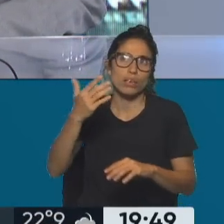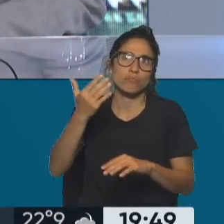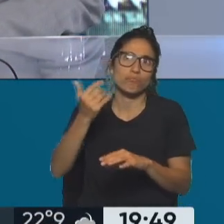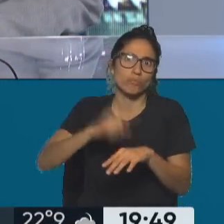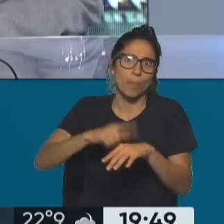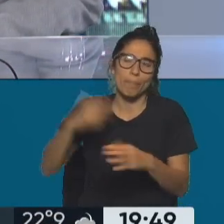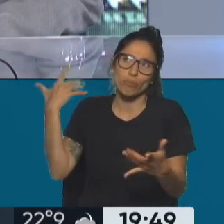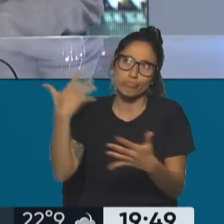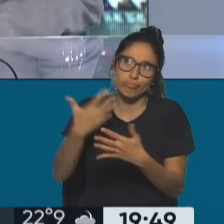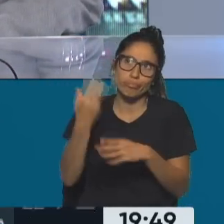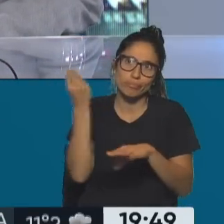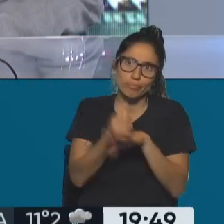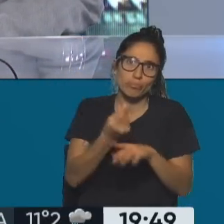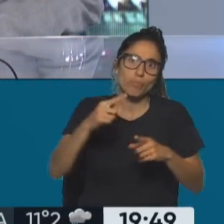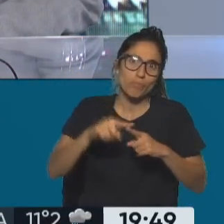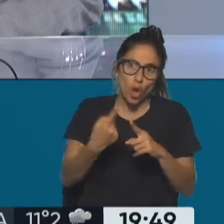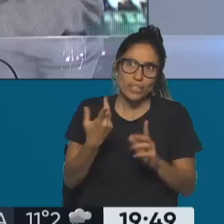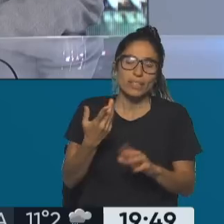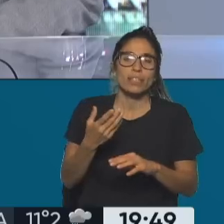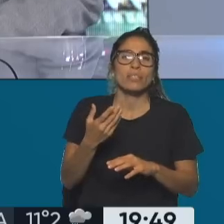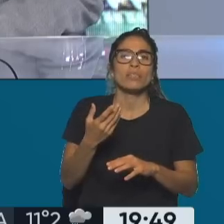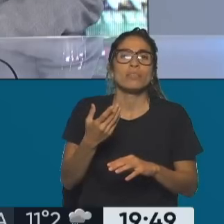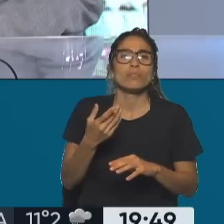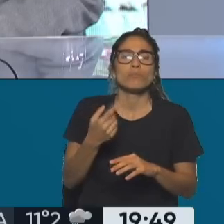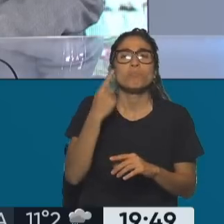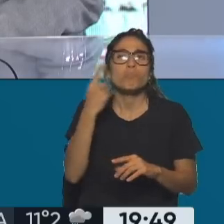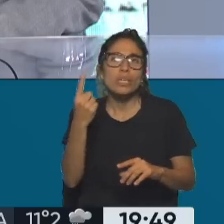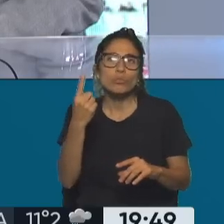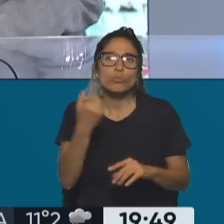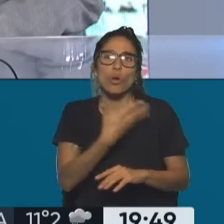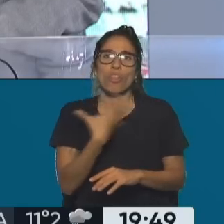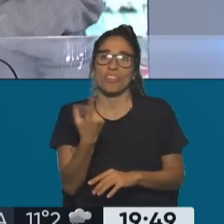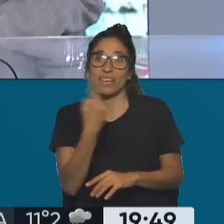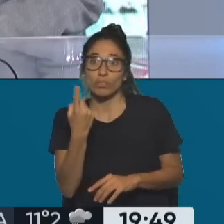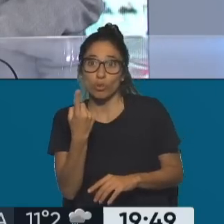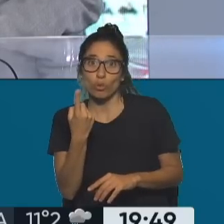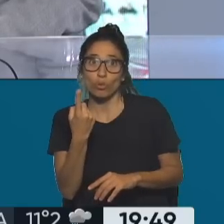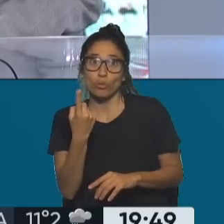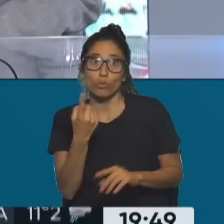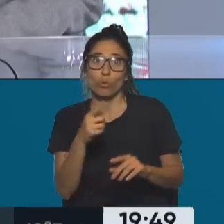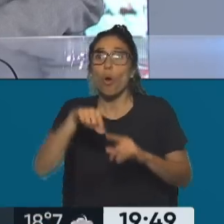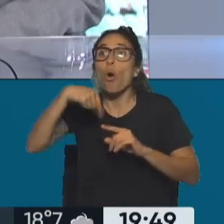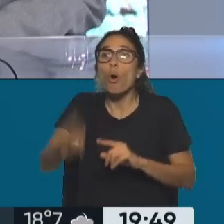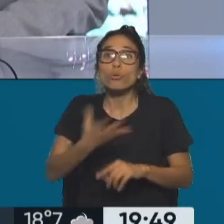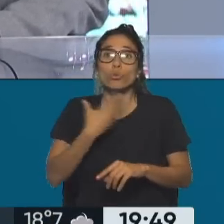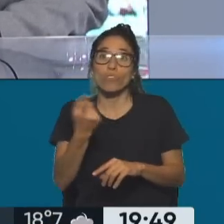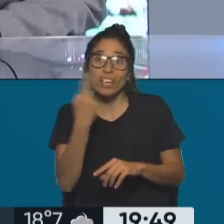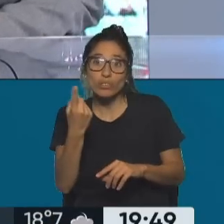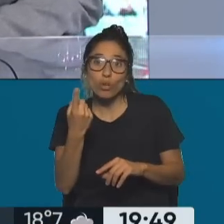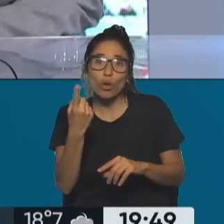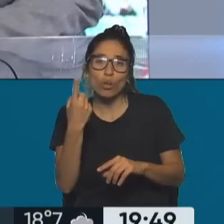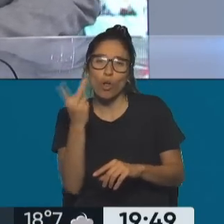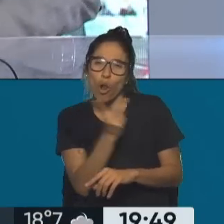imagino que un candidato nos lleva de la misma manera un programa que otro candidato distinto del mismo espacio, ¿no? Exactamente. Yo creo que el